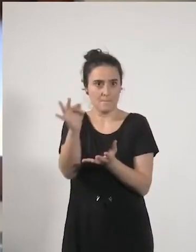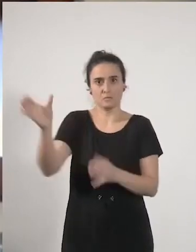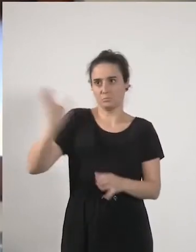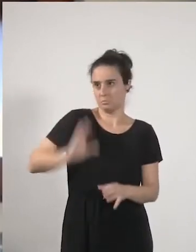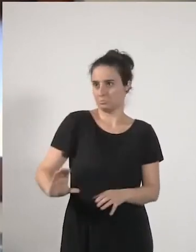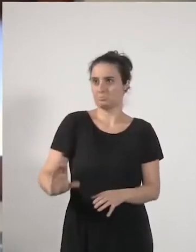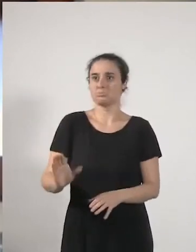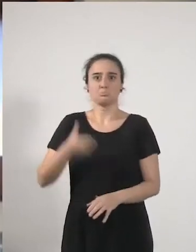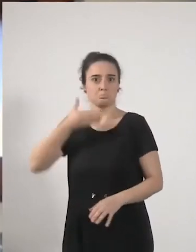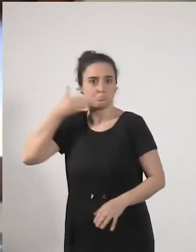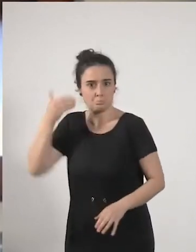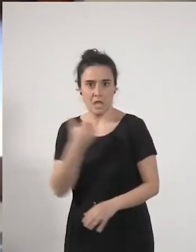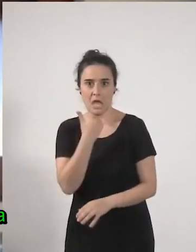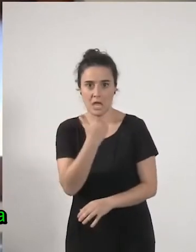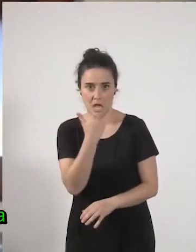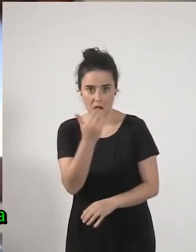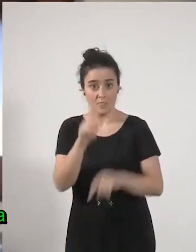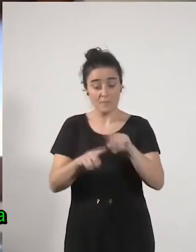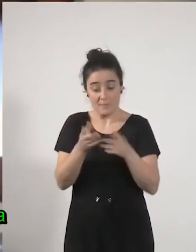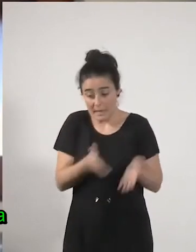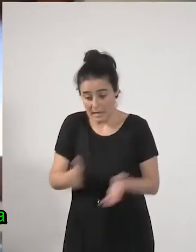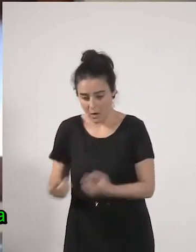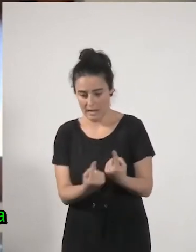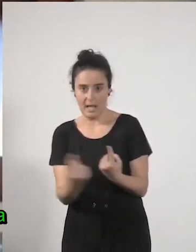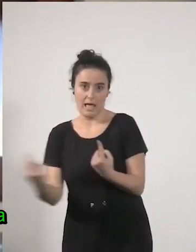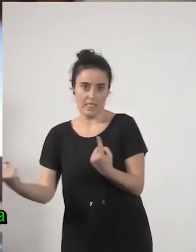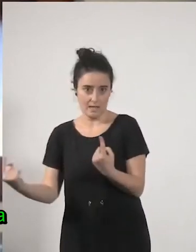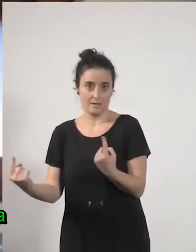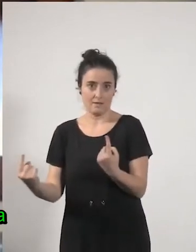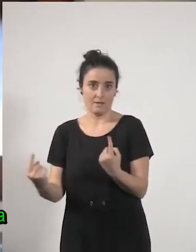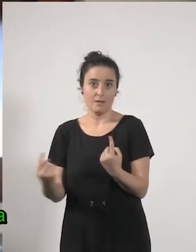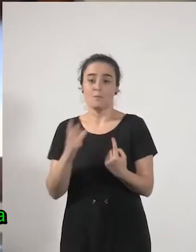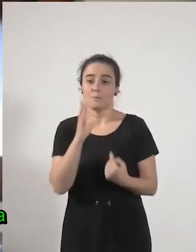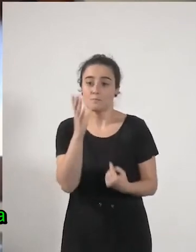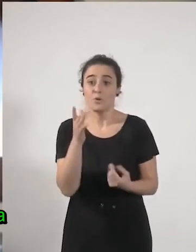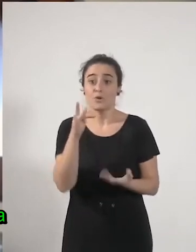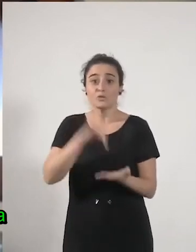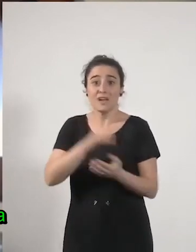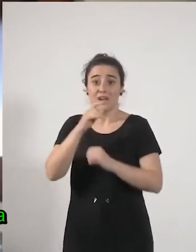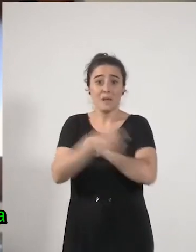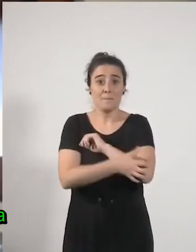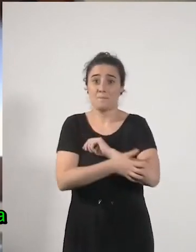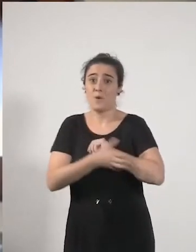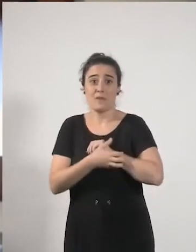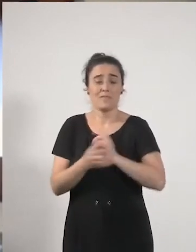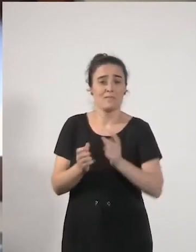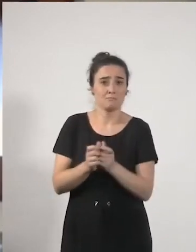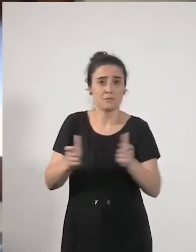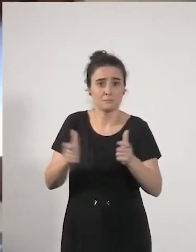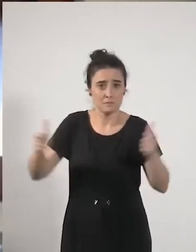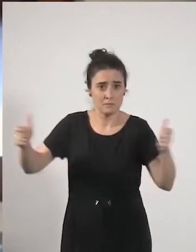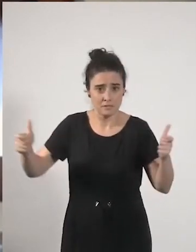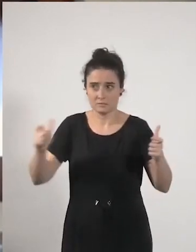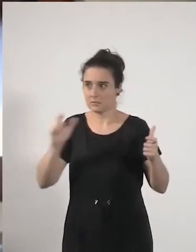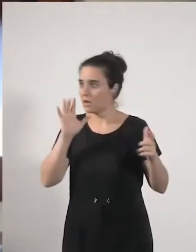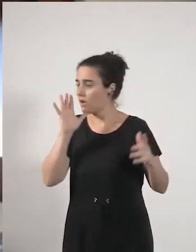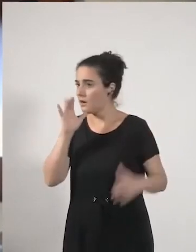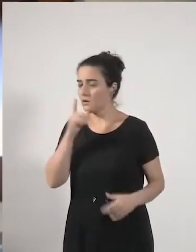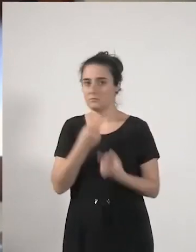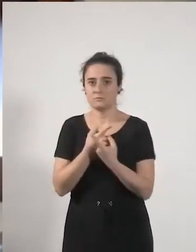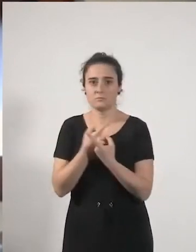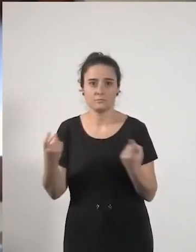importantes por criatura en un momento donde la pobreza está creciendo enormemente es necesario